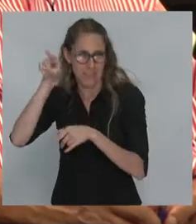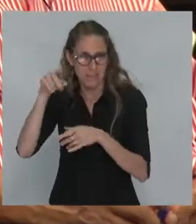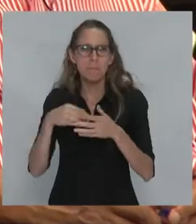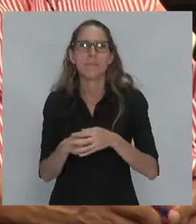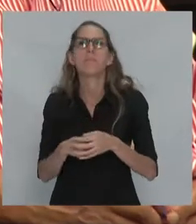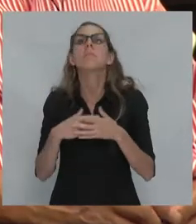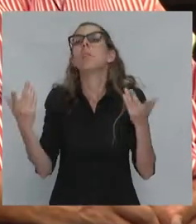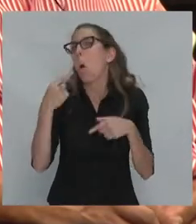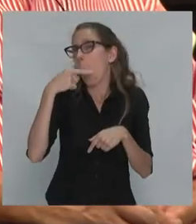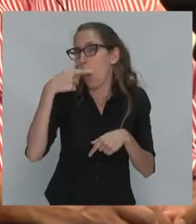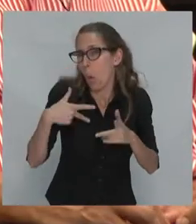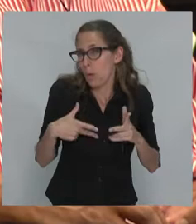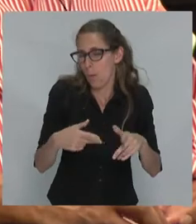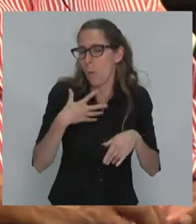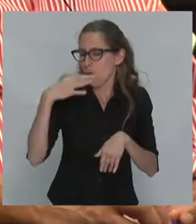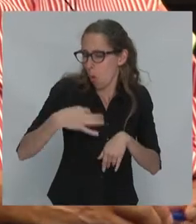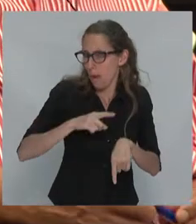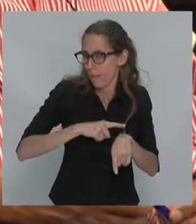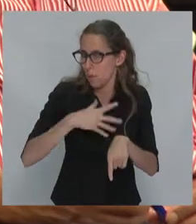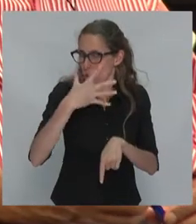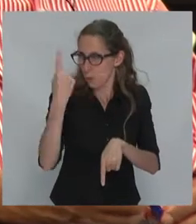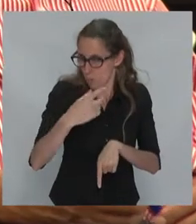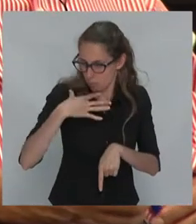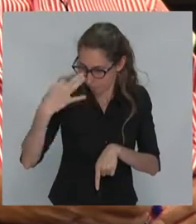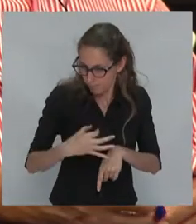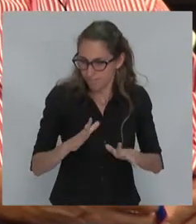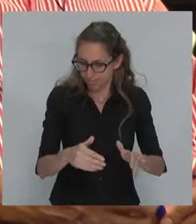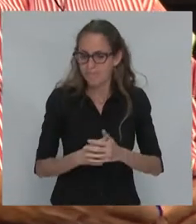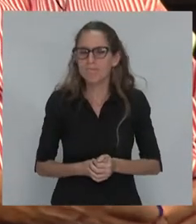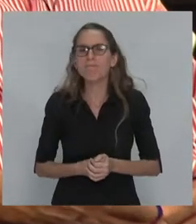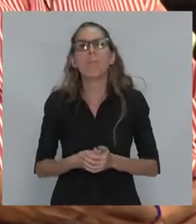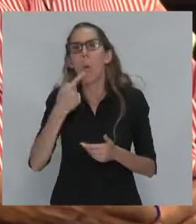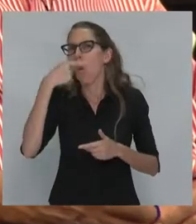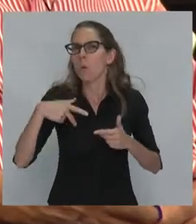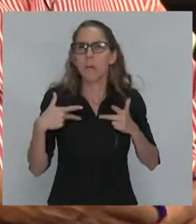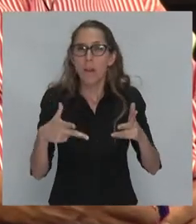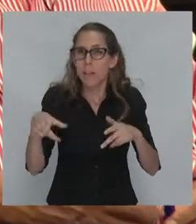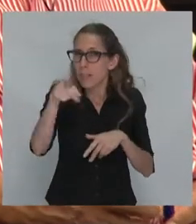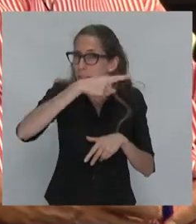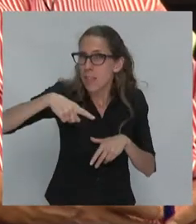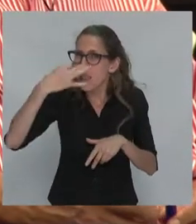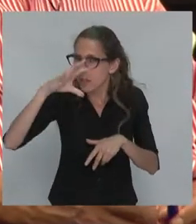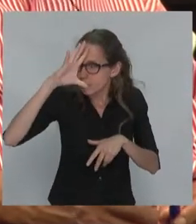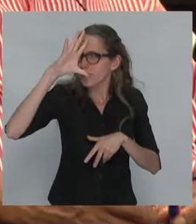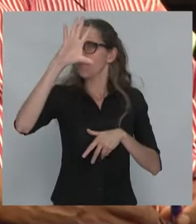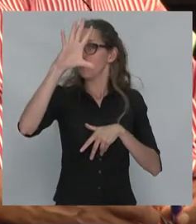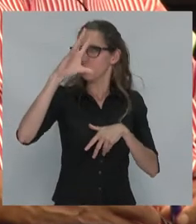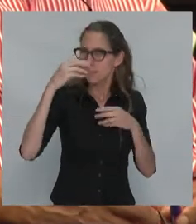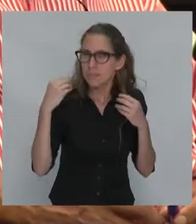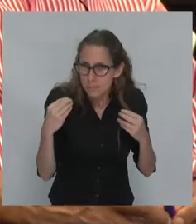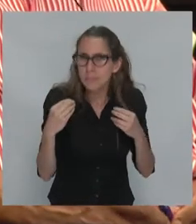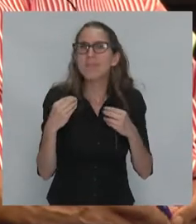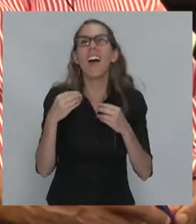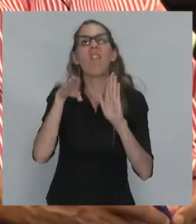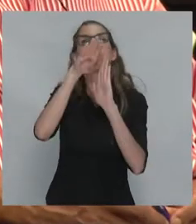esta de cumplir con mis cinco minutos, es que no olvidemos que detrás de la Agenda